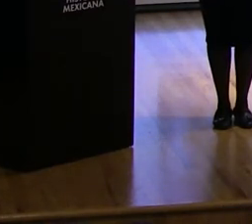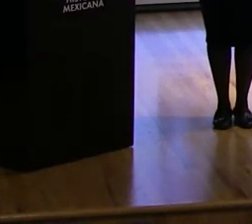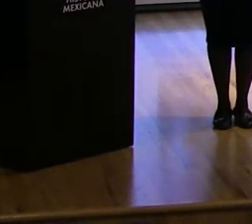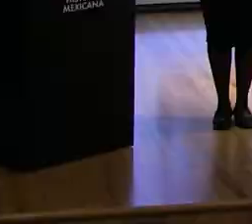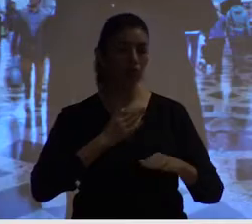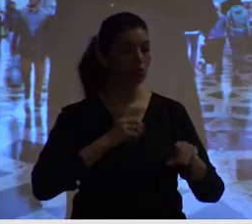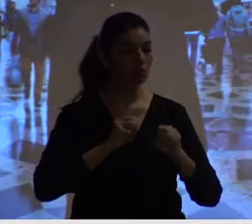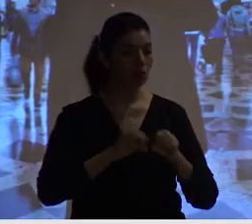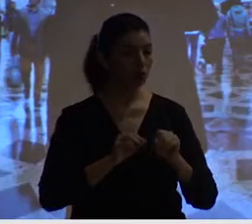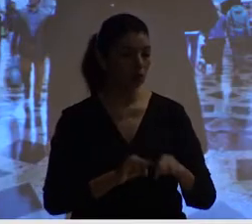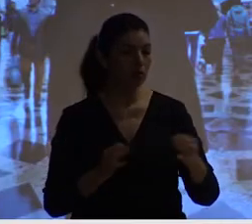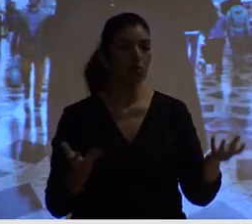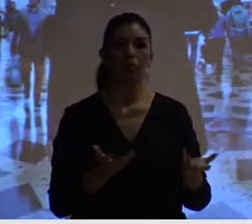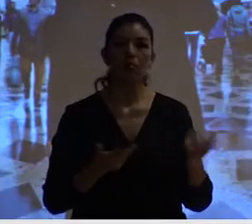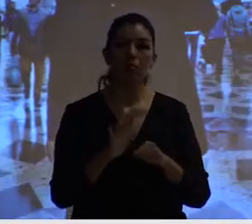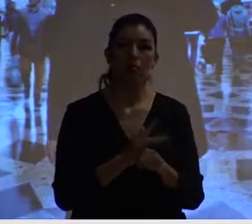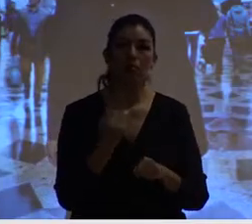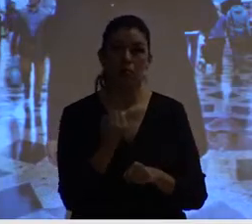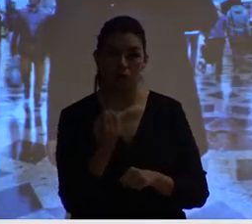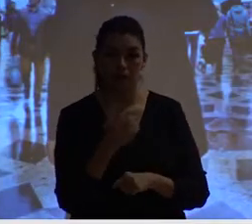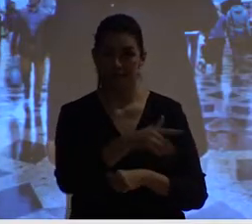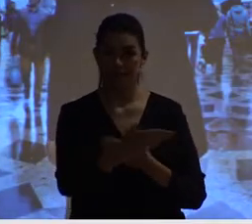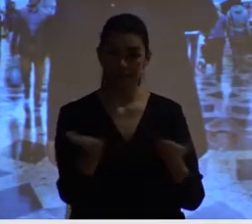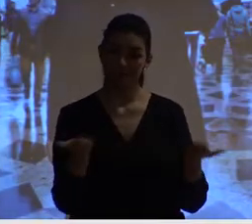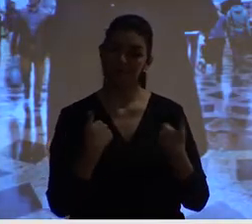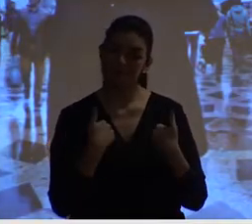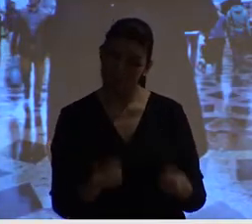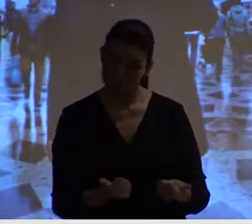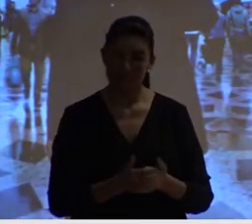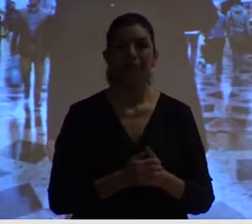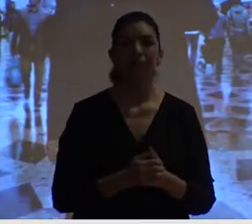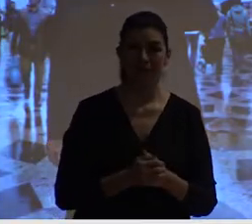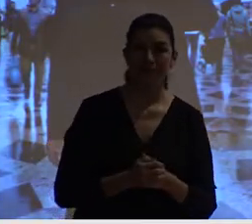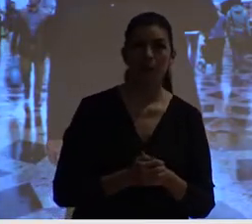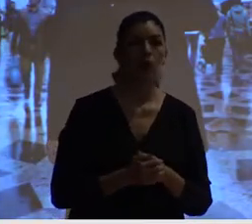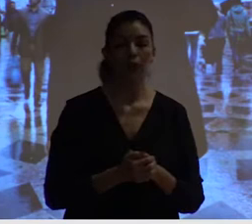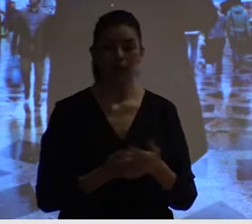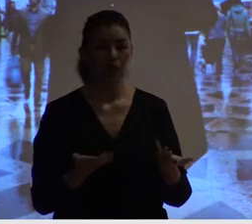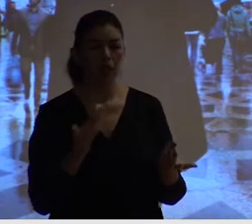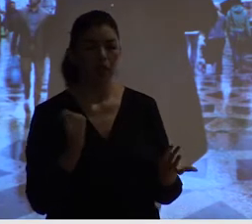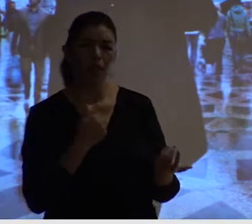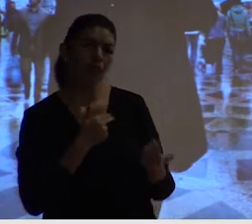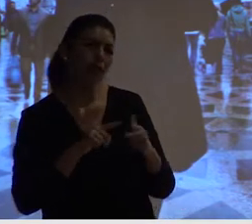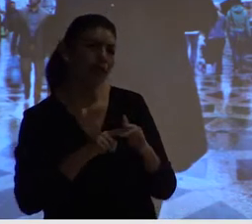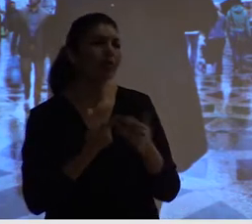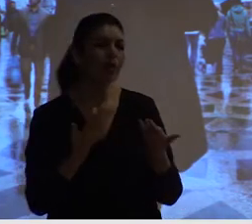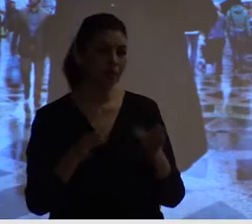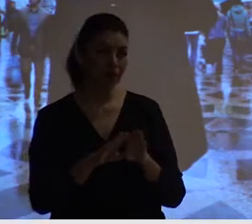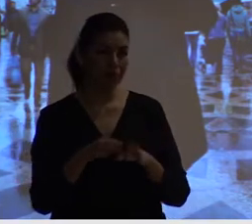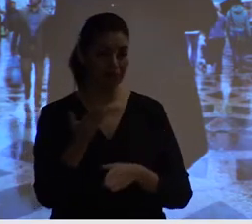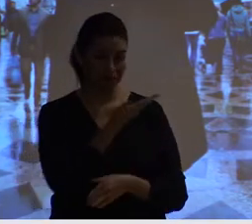nuestro trabajo. Todo empieza con este señor, con la sombrilla, un arquitecto danés que se llama Jan Gell, que quizás han